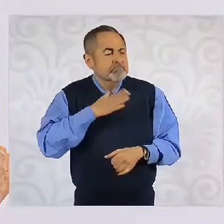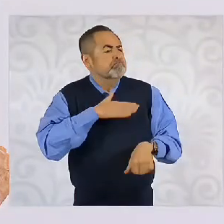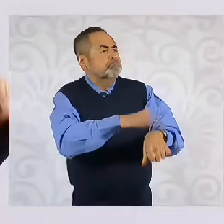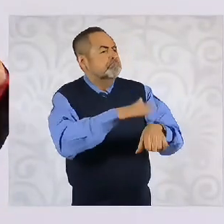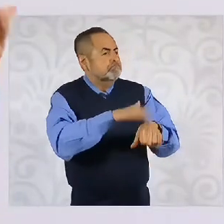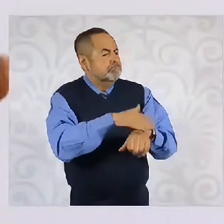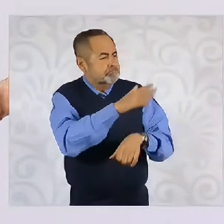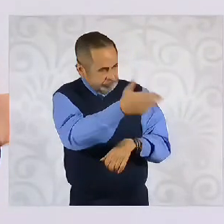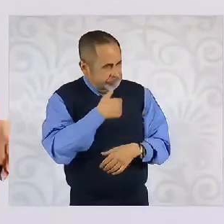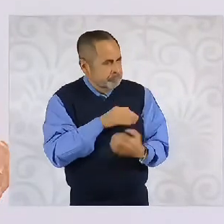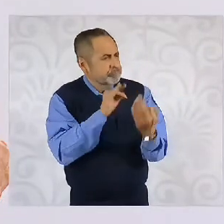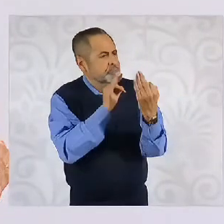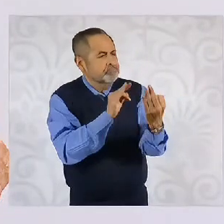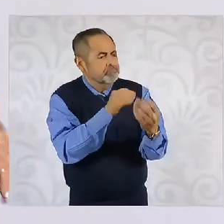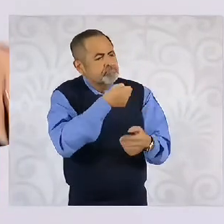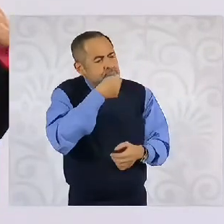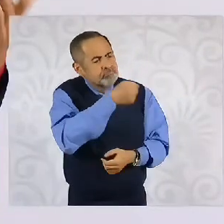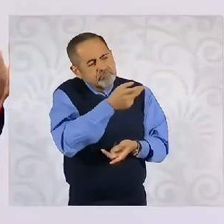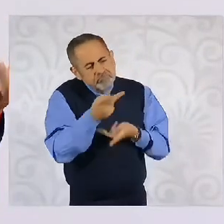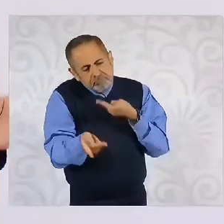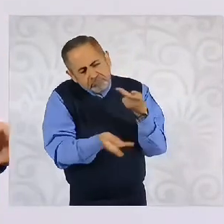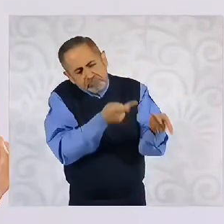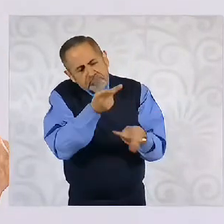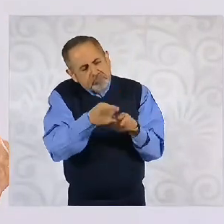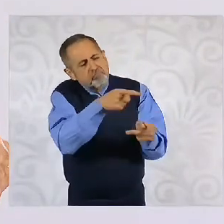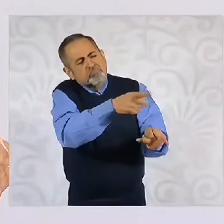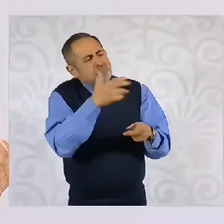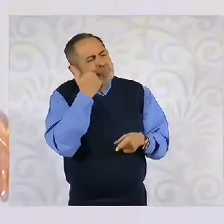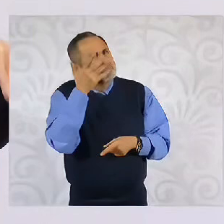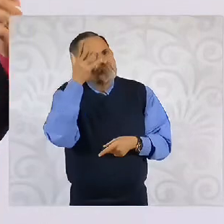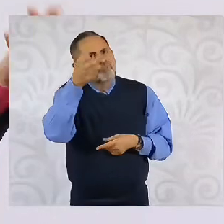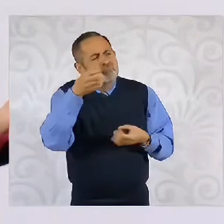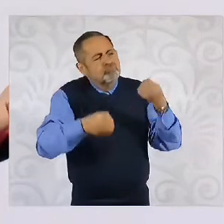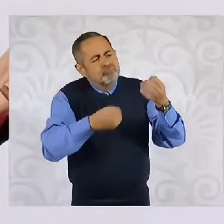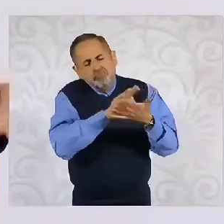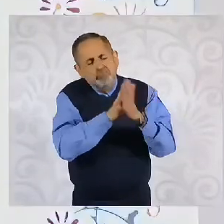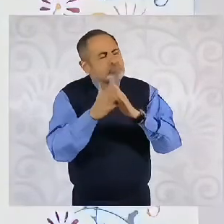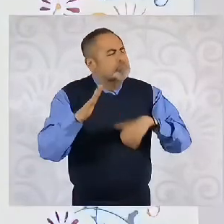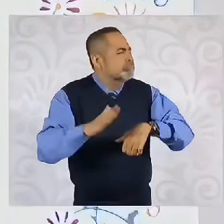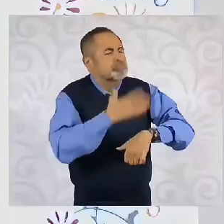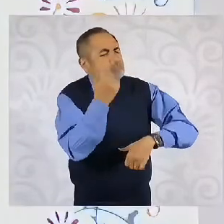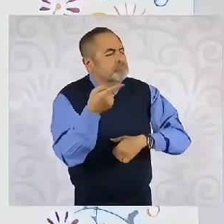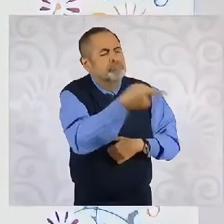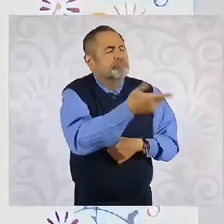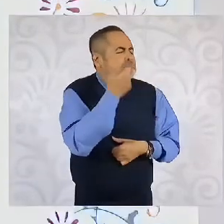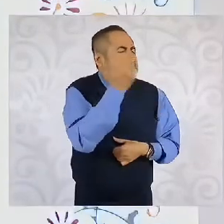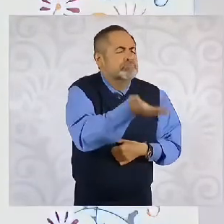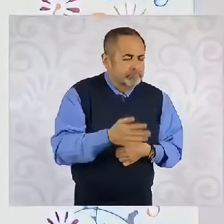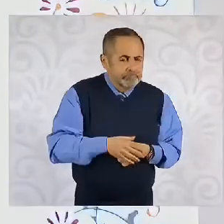A ver, te voy a entrevistar. ¿Por qué quieres ser juez? ¿Qué sabes de la materia penal?